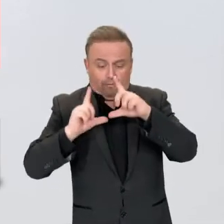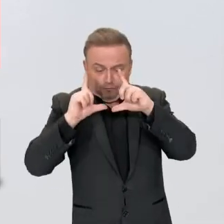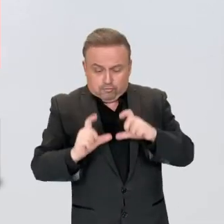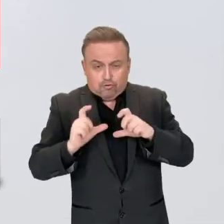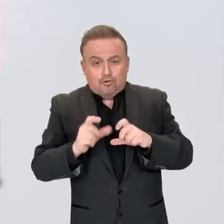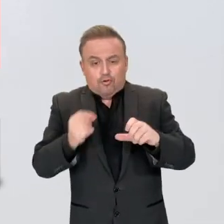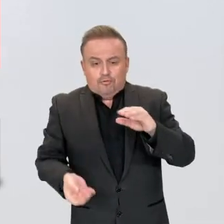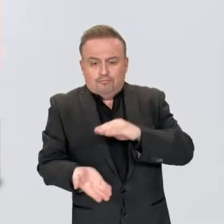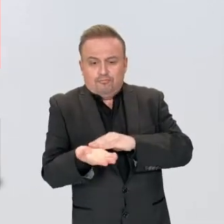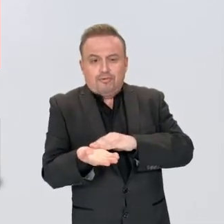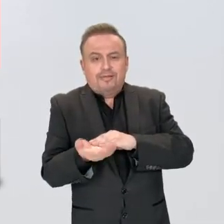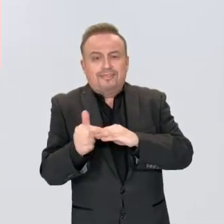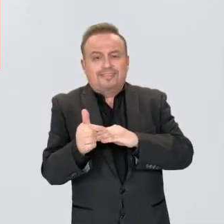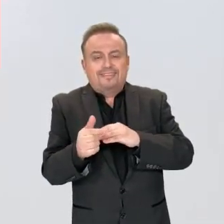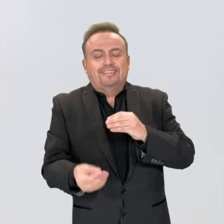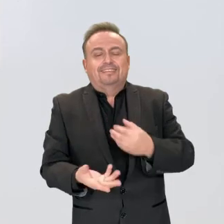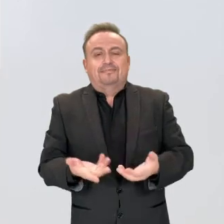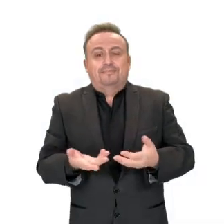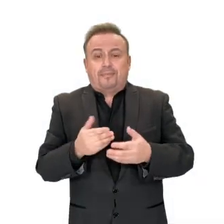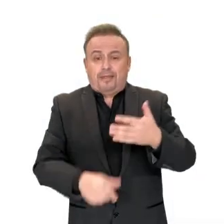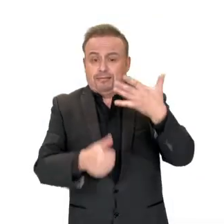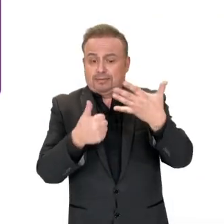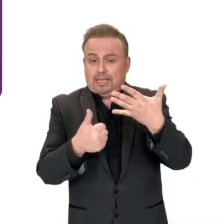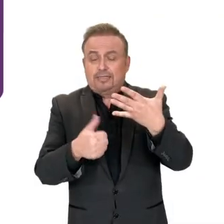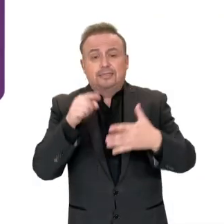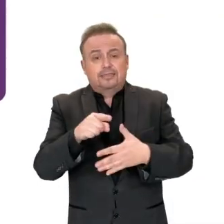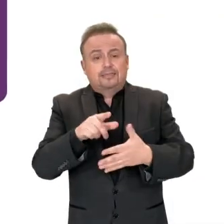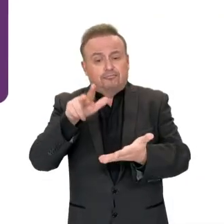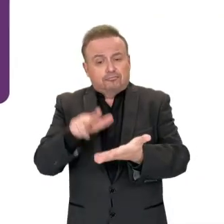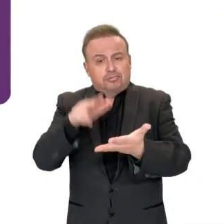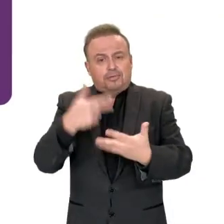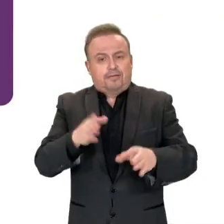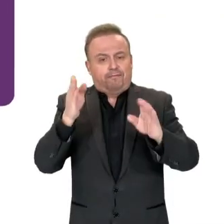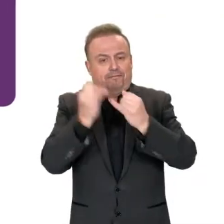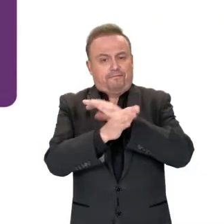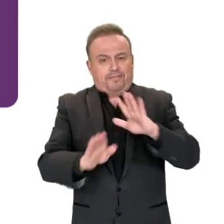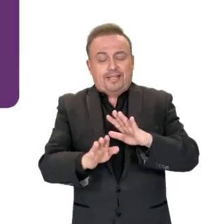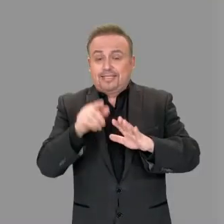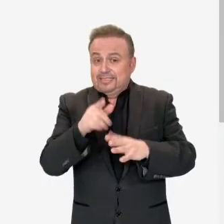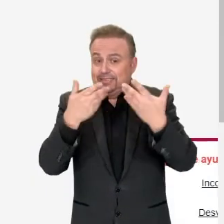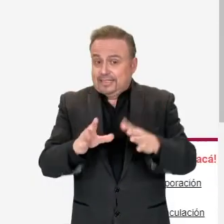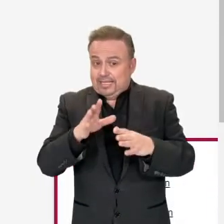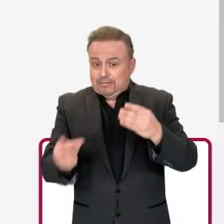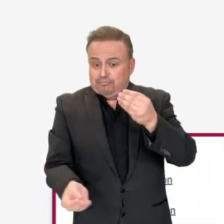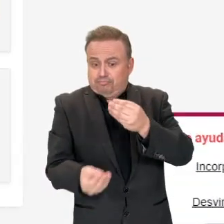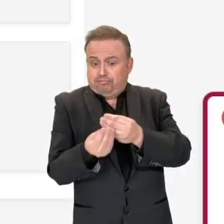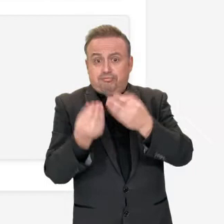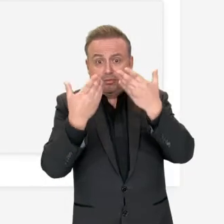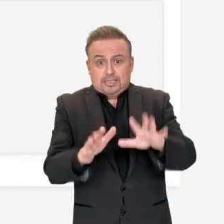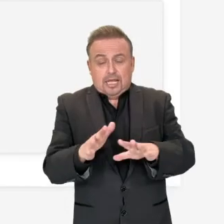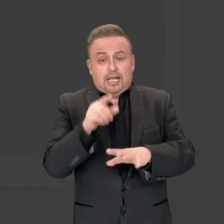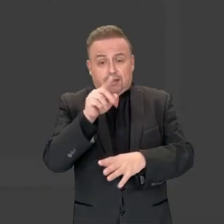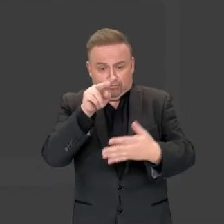una fotografía y adjuntar. Paso 6. Confirmación y cierre. Una vez cargados los